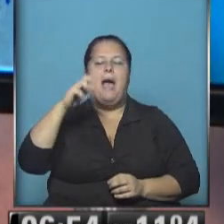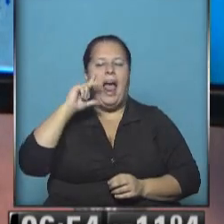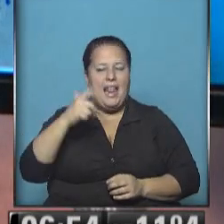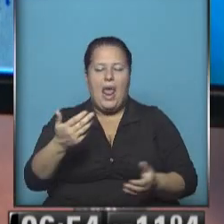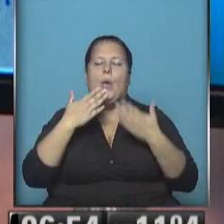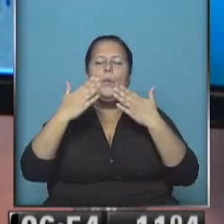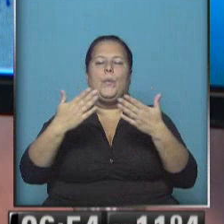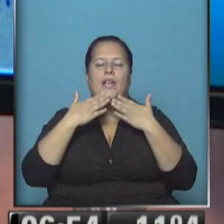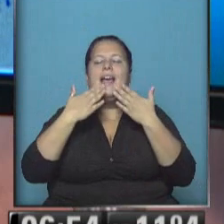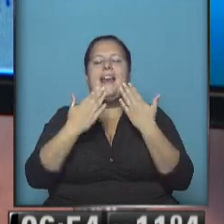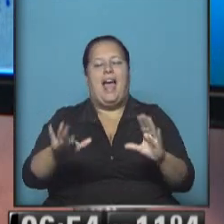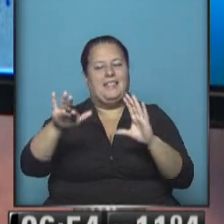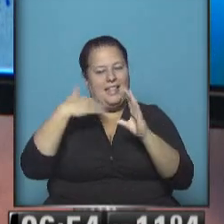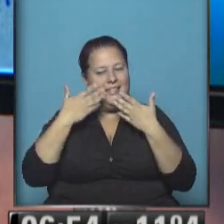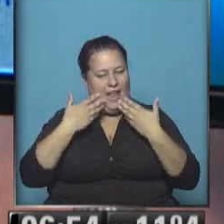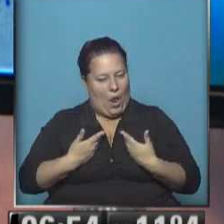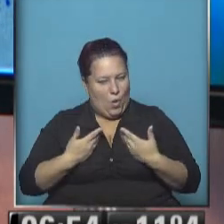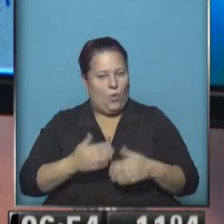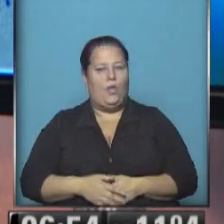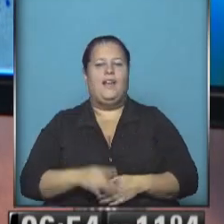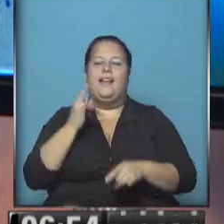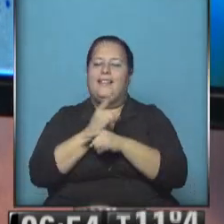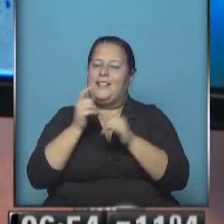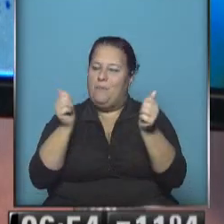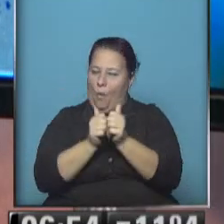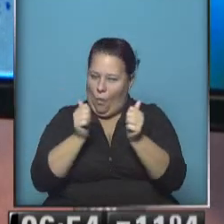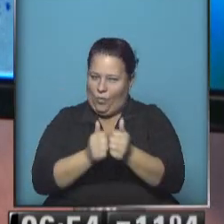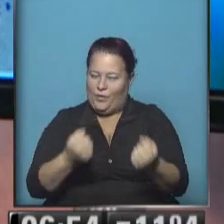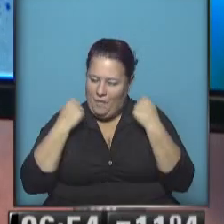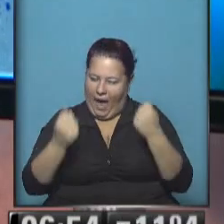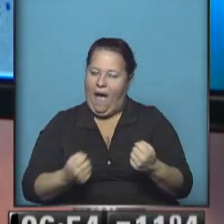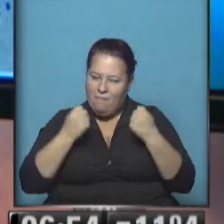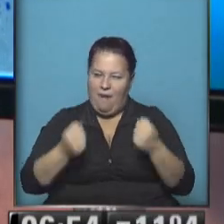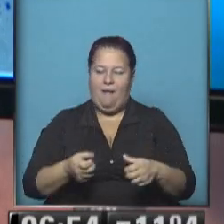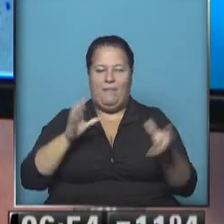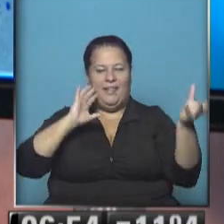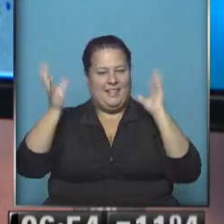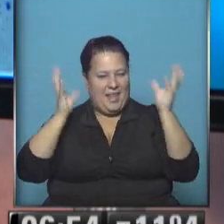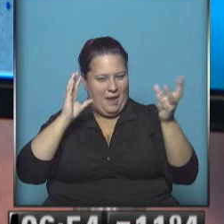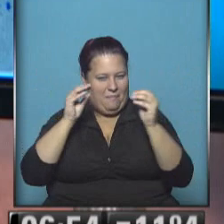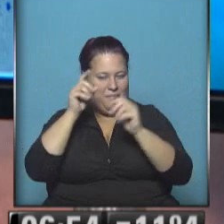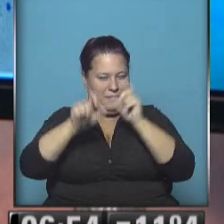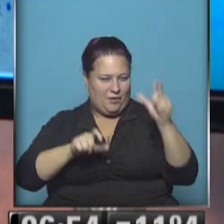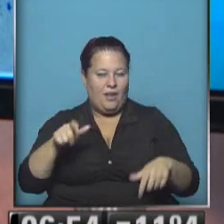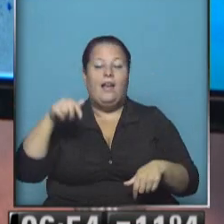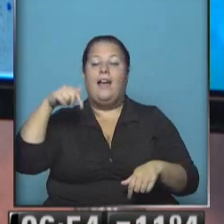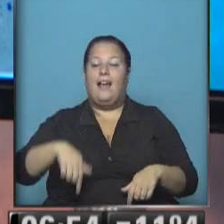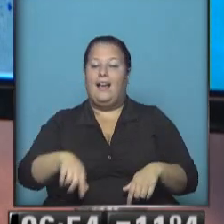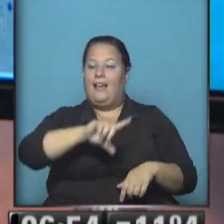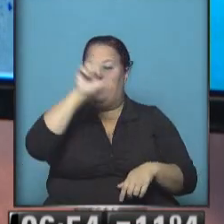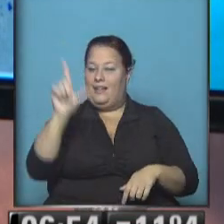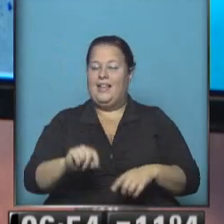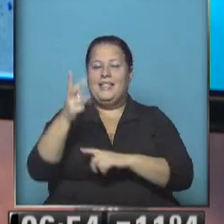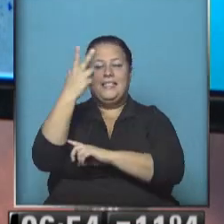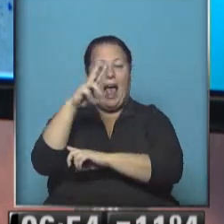Besazos y gracias por los saludos de ustedes, siempre juntos, vamos, vamos los meteorólogos. Y aquí está la imagen del